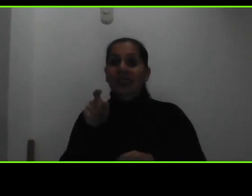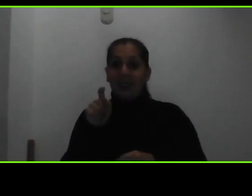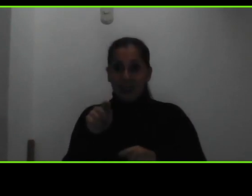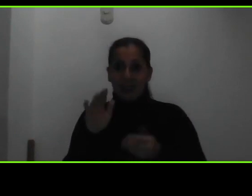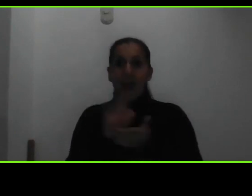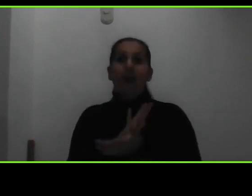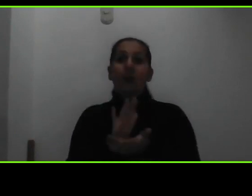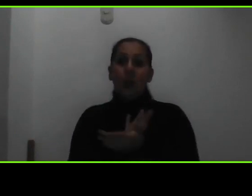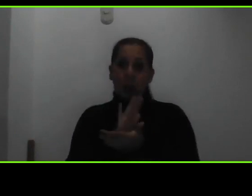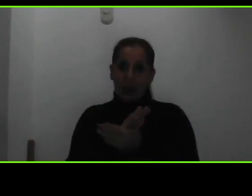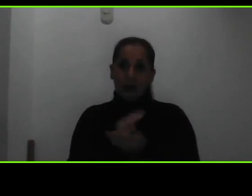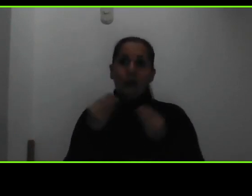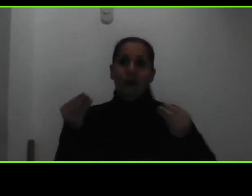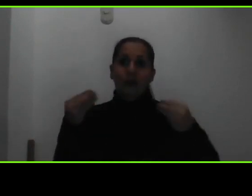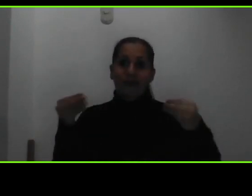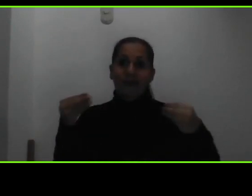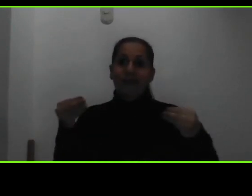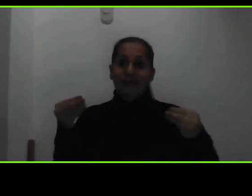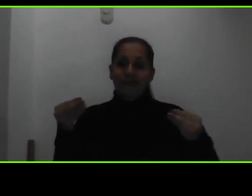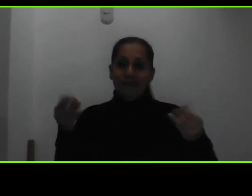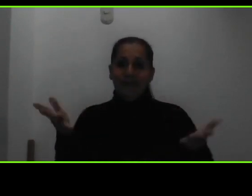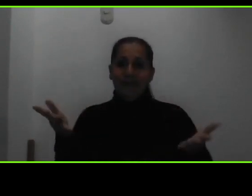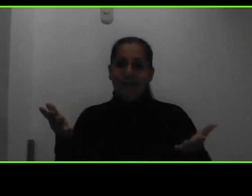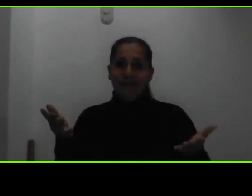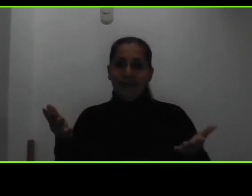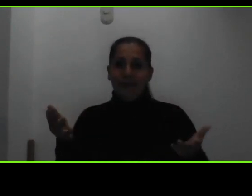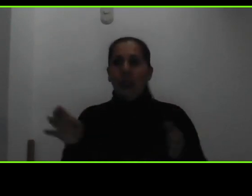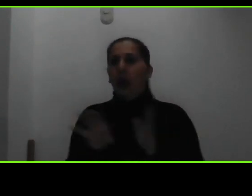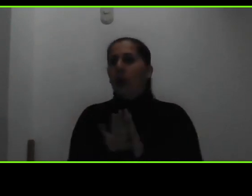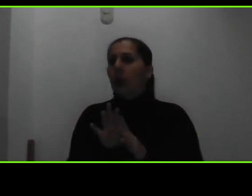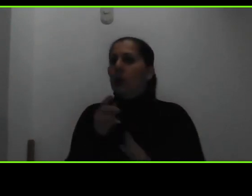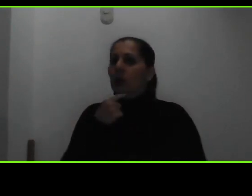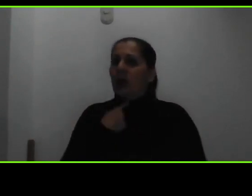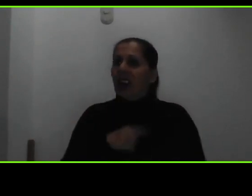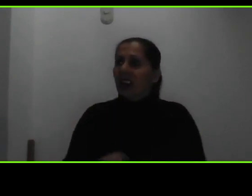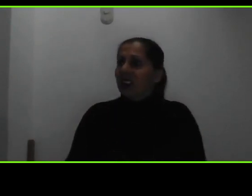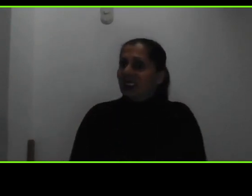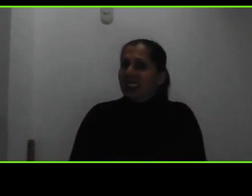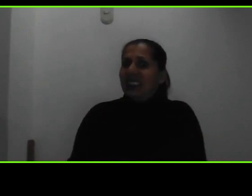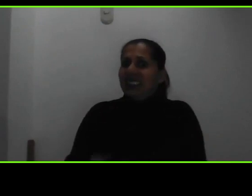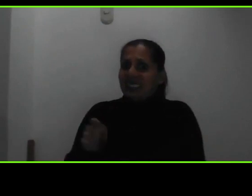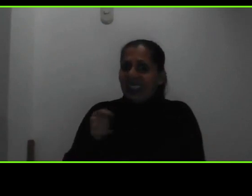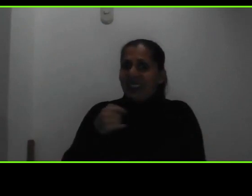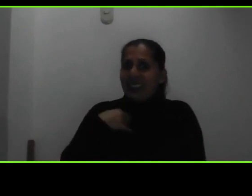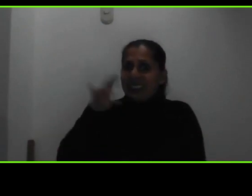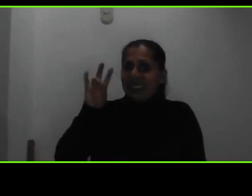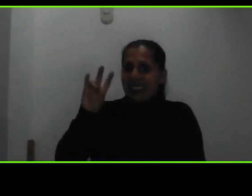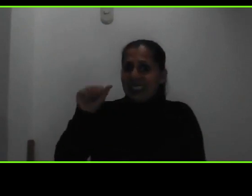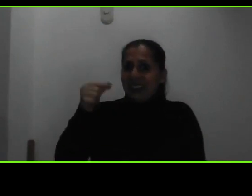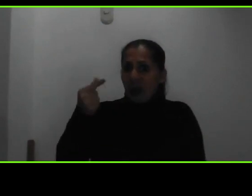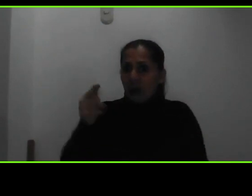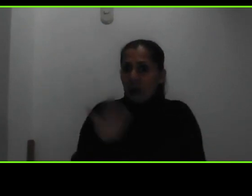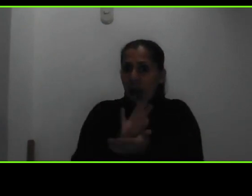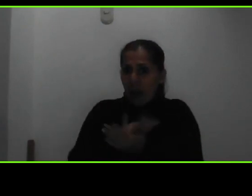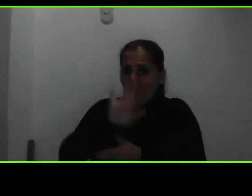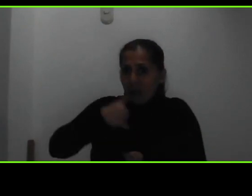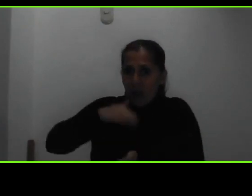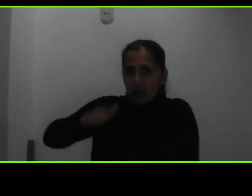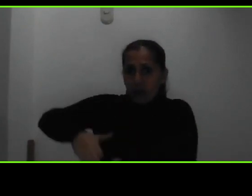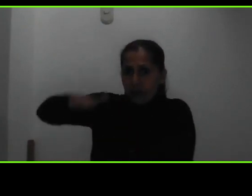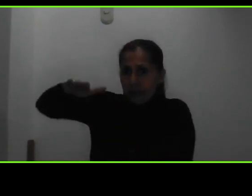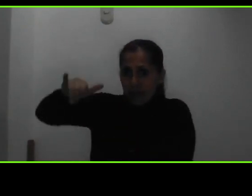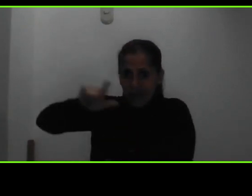documentos a mano entonces alguien podría decir bueno entonces tengo que tenerlos al 7 de agosto bueno importante